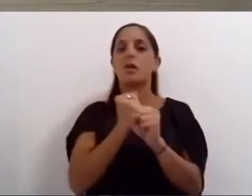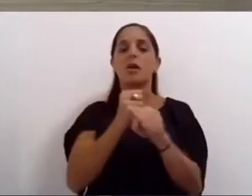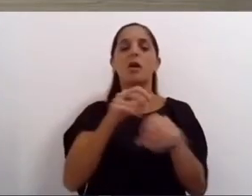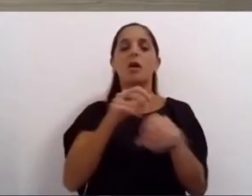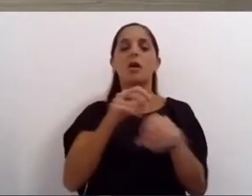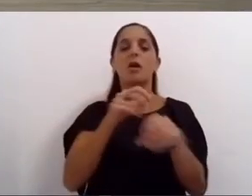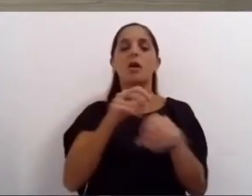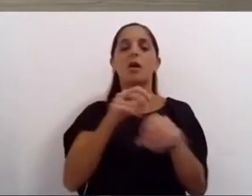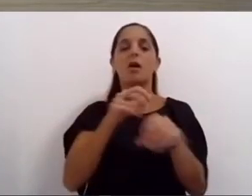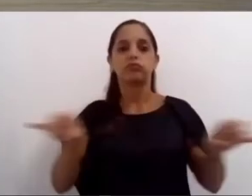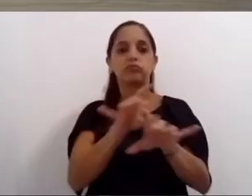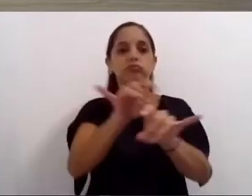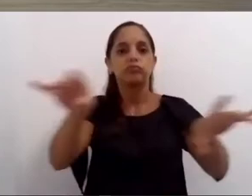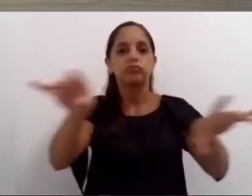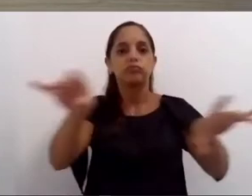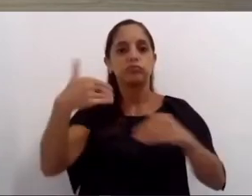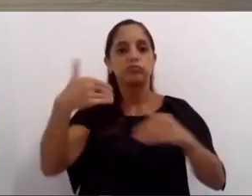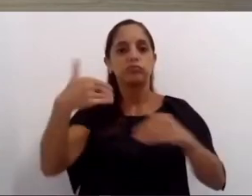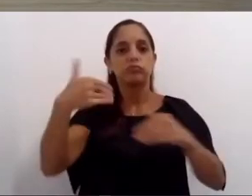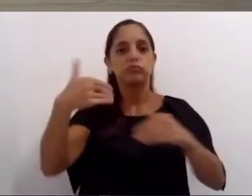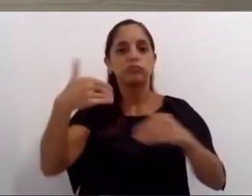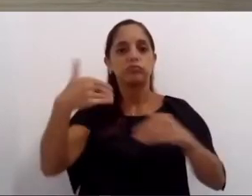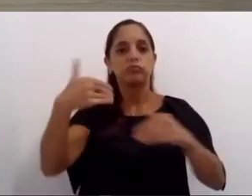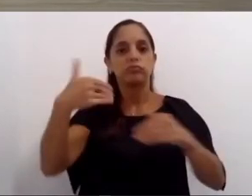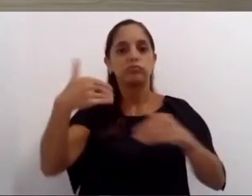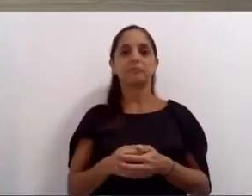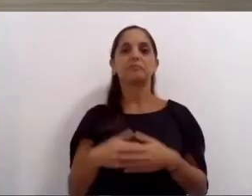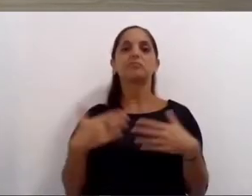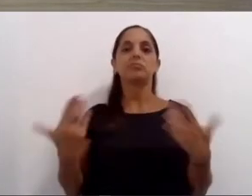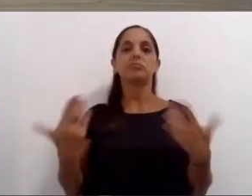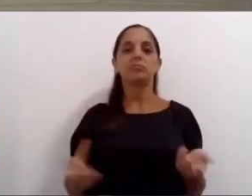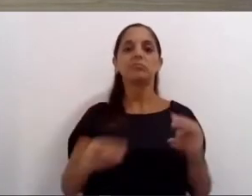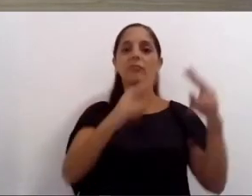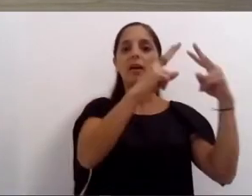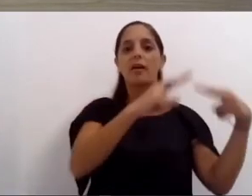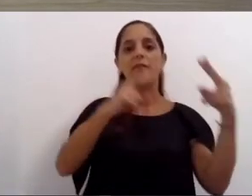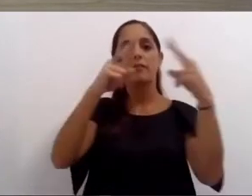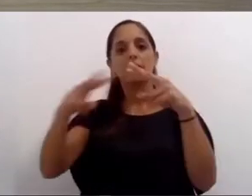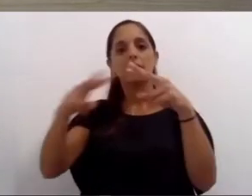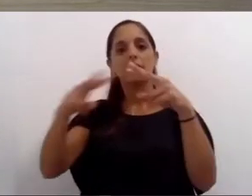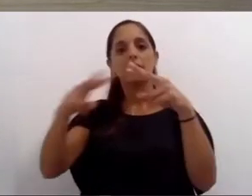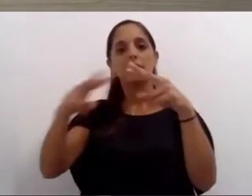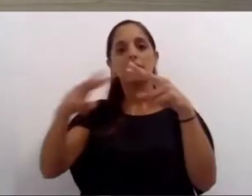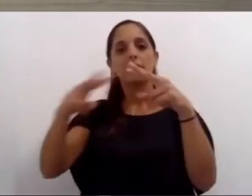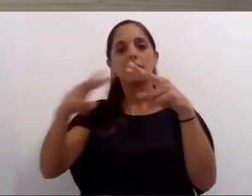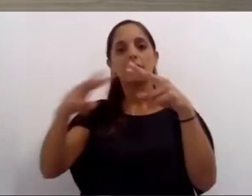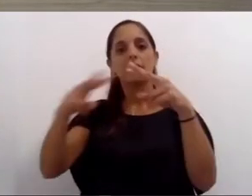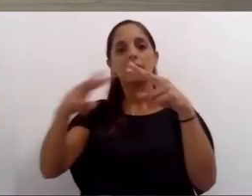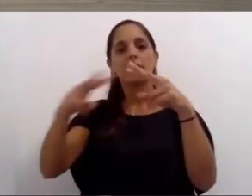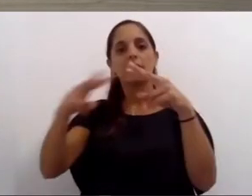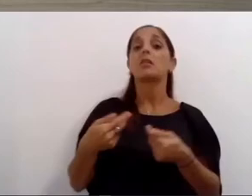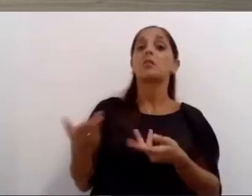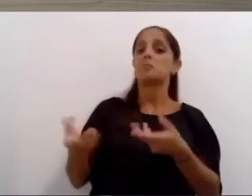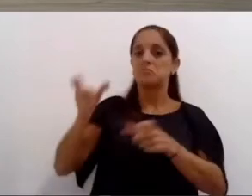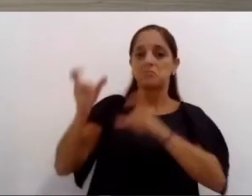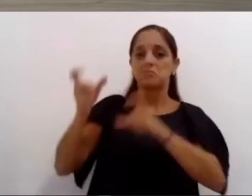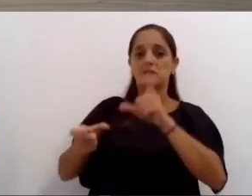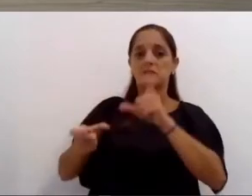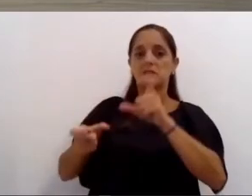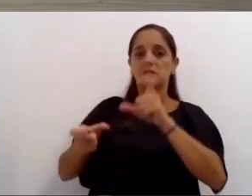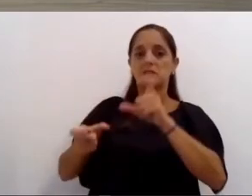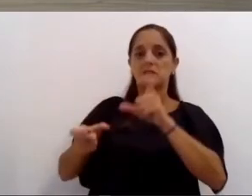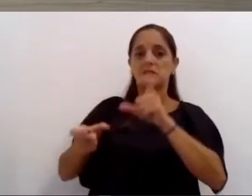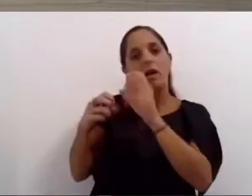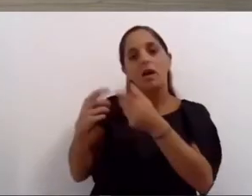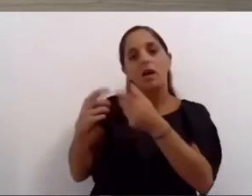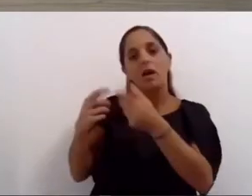seguimos vinculando consumidores y productores en las ferias impulsando a los quinteros del cinturón verde con sus emprendimientos familiares y a los